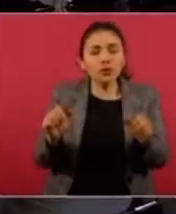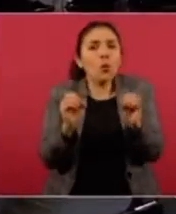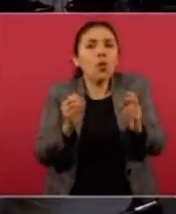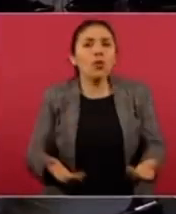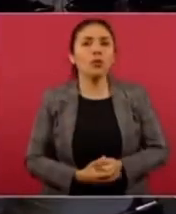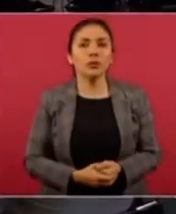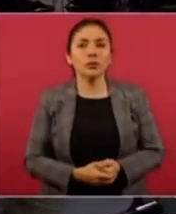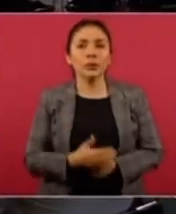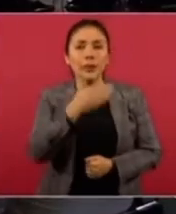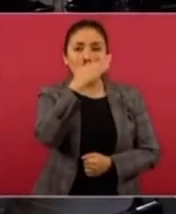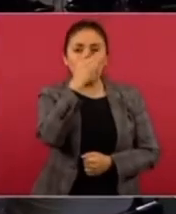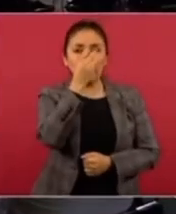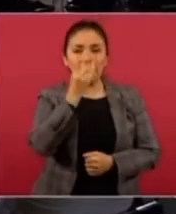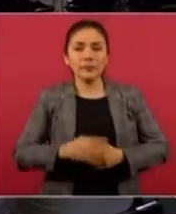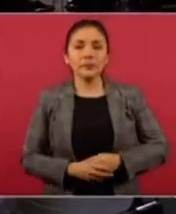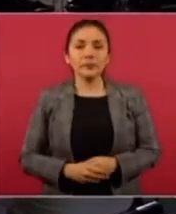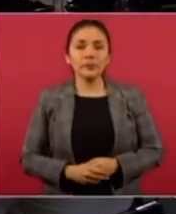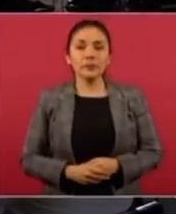Miren,